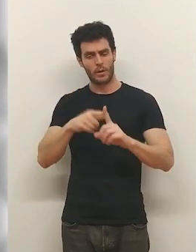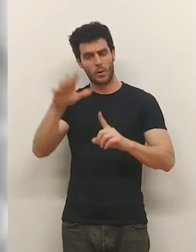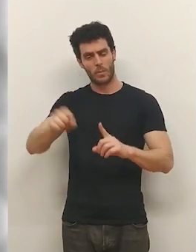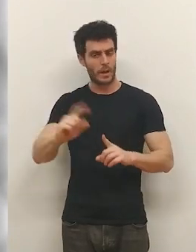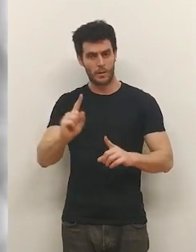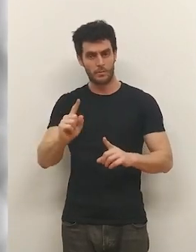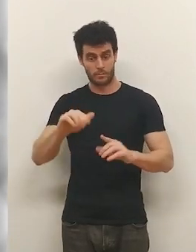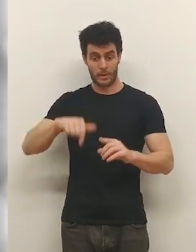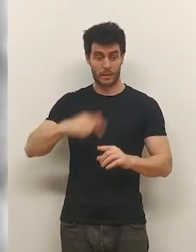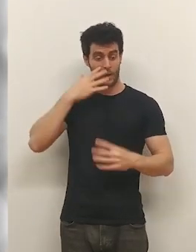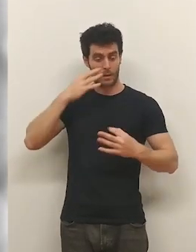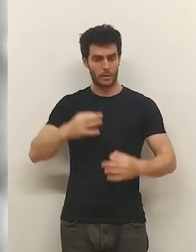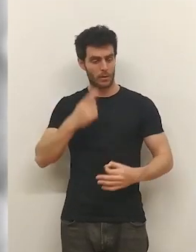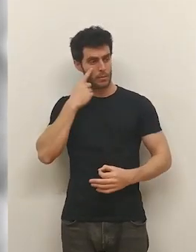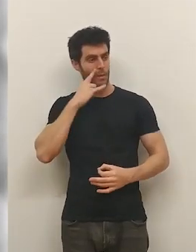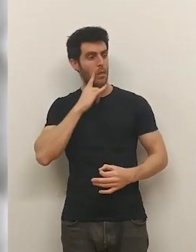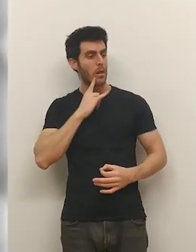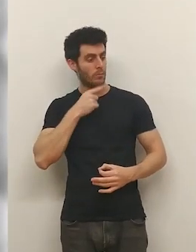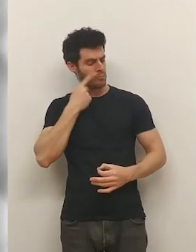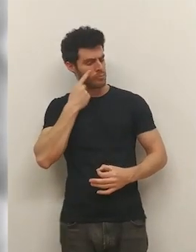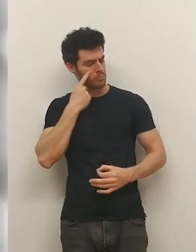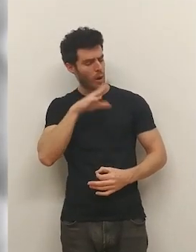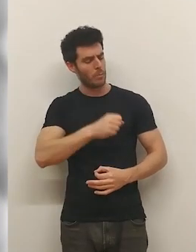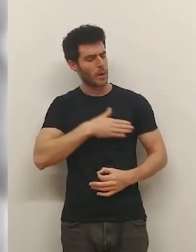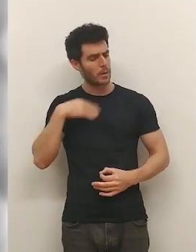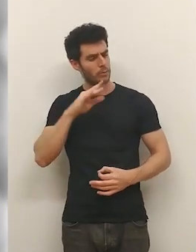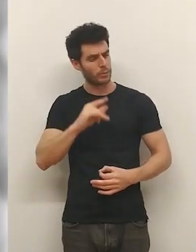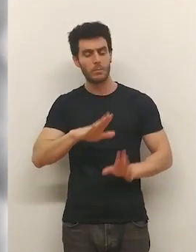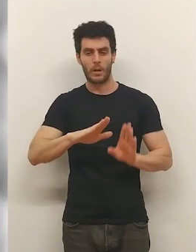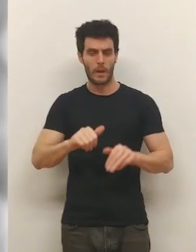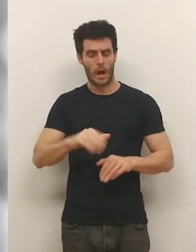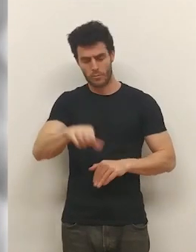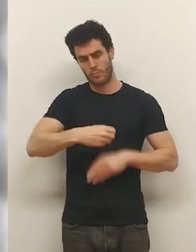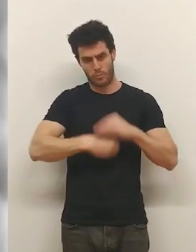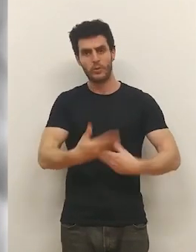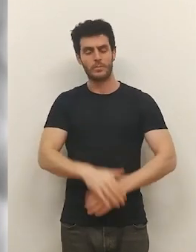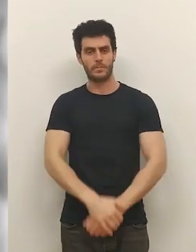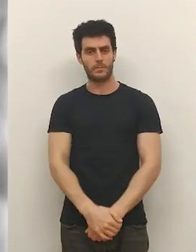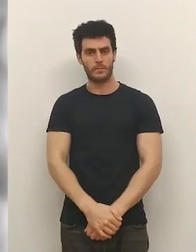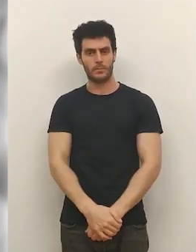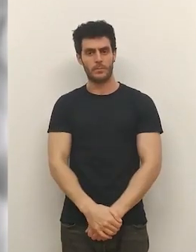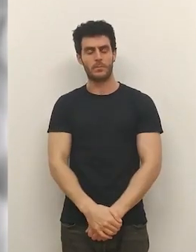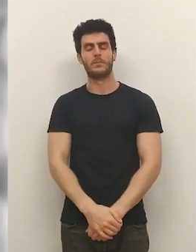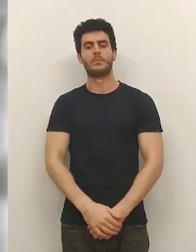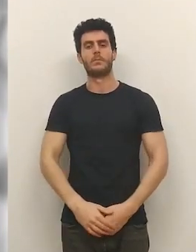intención de comprar... ...y aquí realmente ha cogido esa intención de compra y al final la ha realizado.